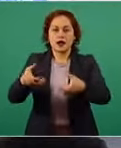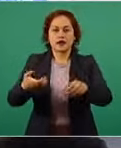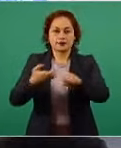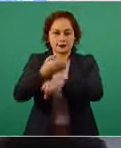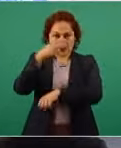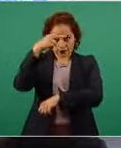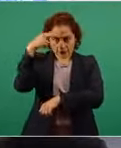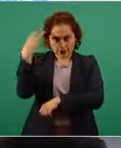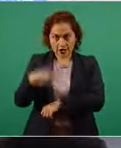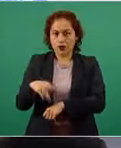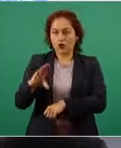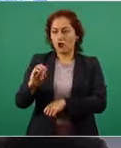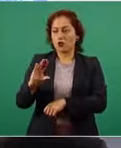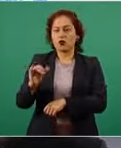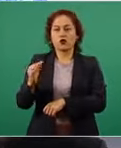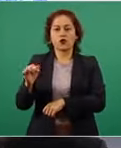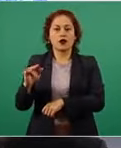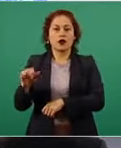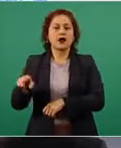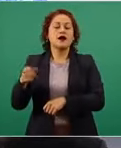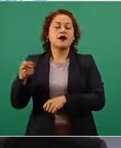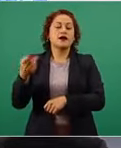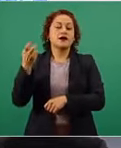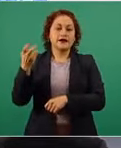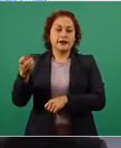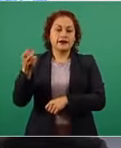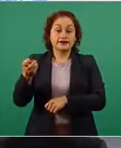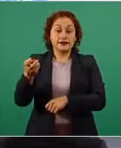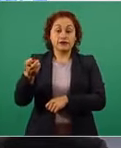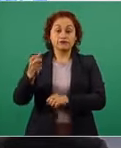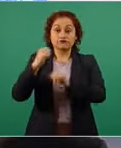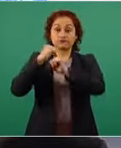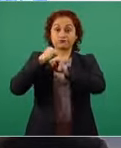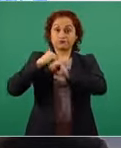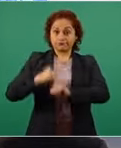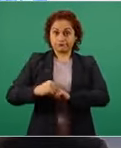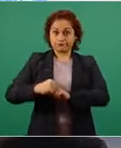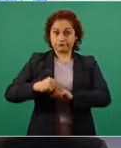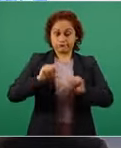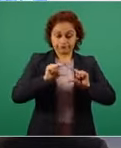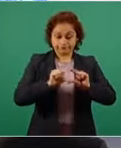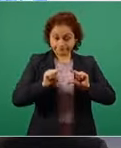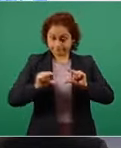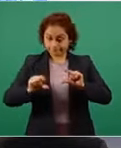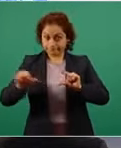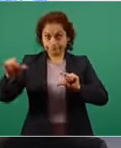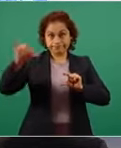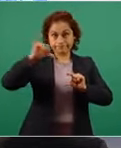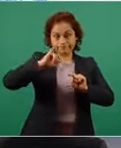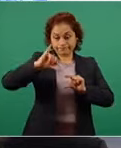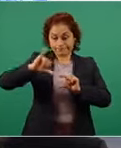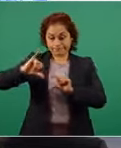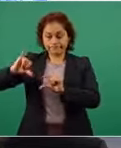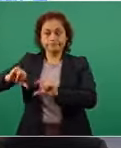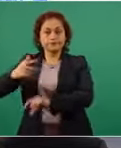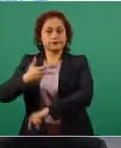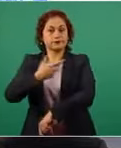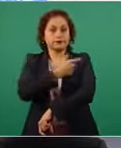a su cargo la formulación y envasado de las dosis de la vacuna desarrollada por AstraZeneca y la Universidad de Oxford.